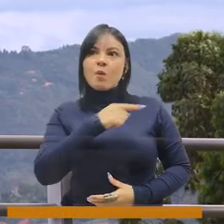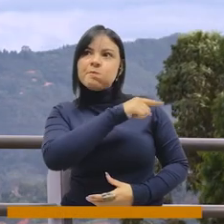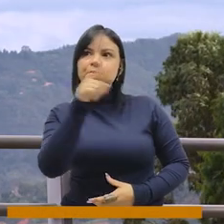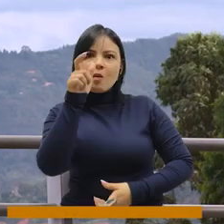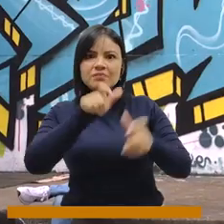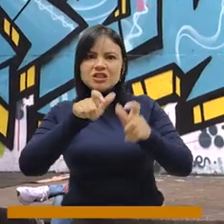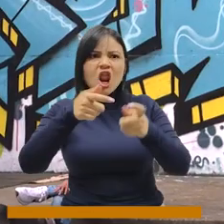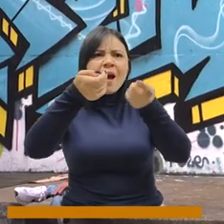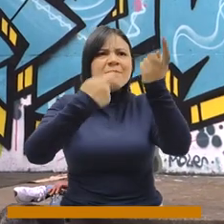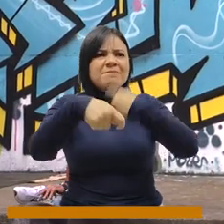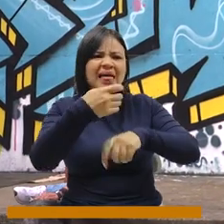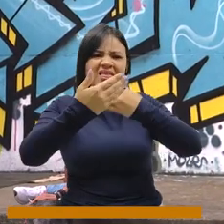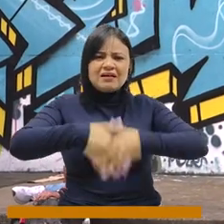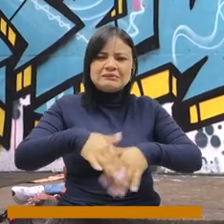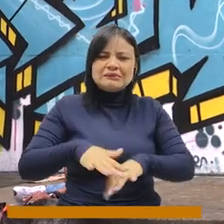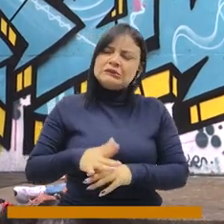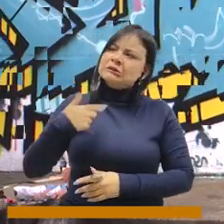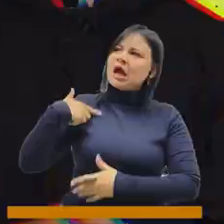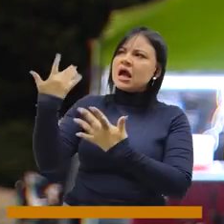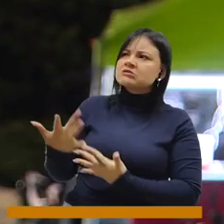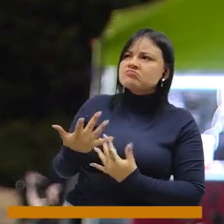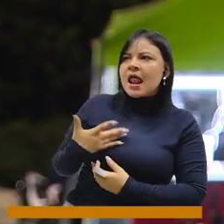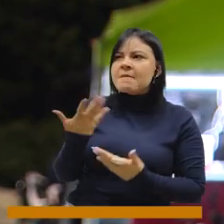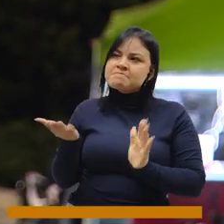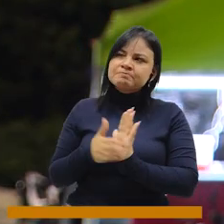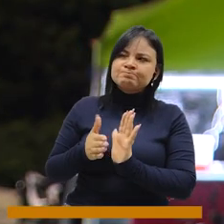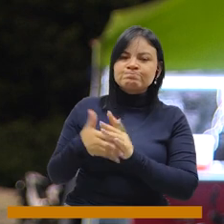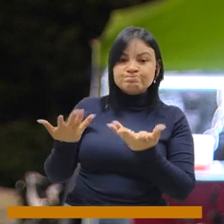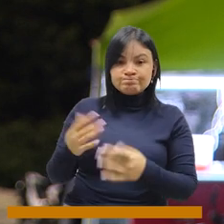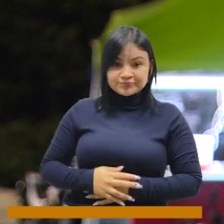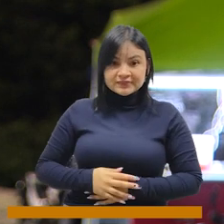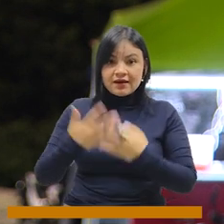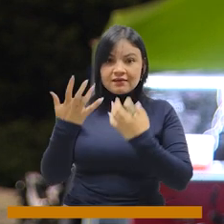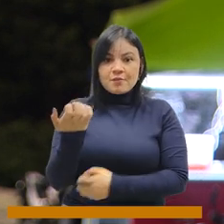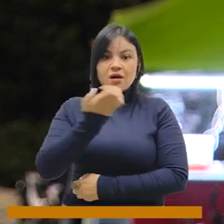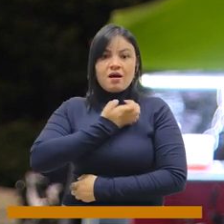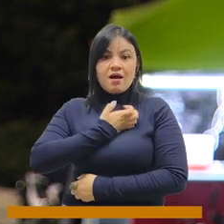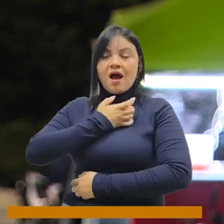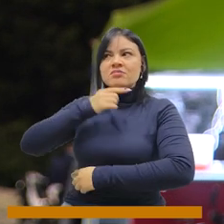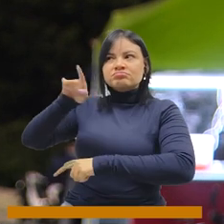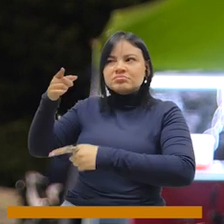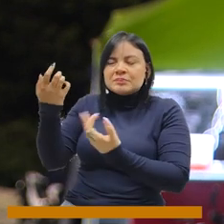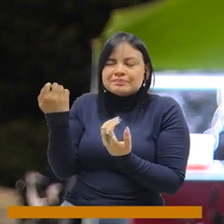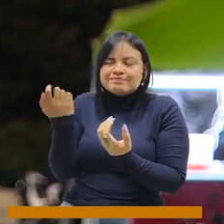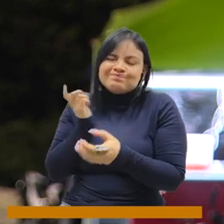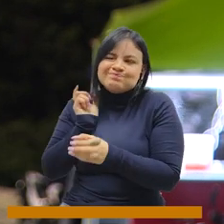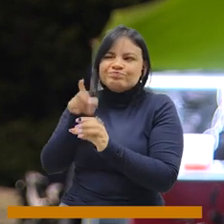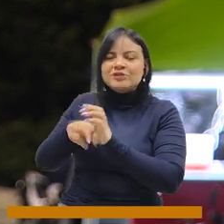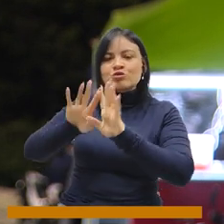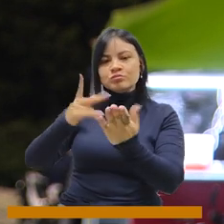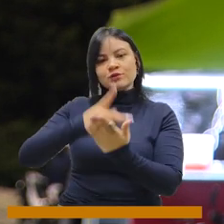Los venteros informales de acá del territorio estamos muy a la expectativa porque queremos que la administración nos tenga en cuenta para este tipo de